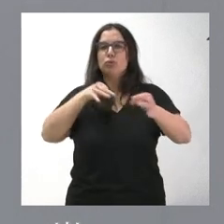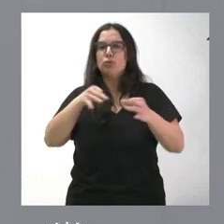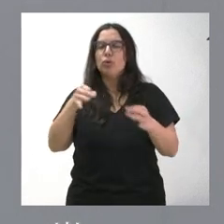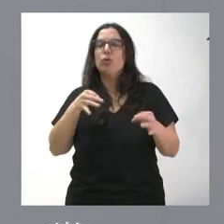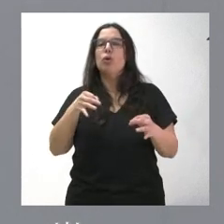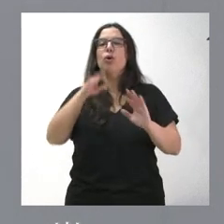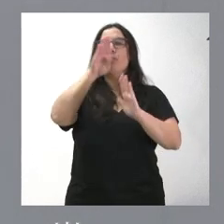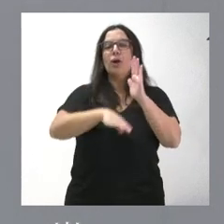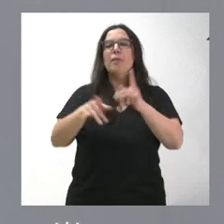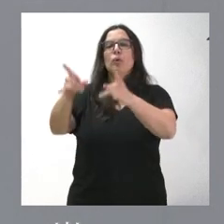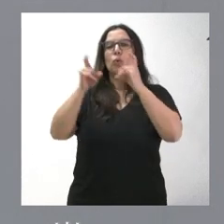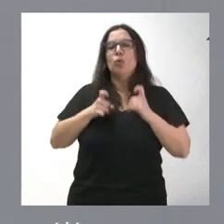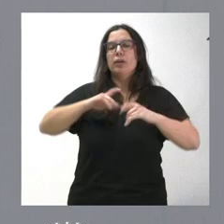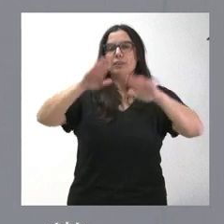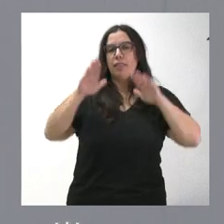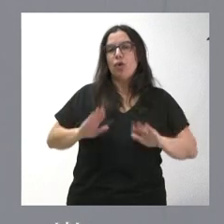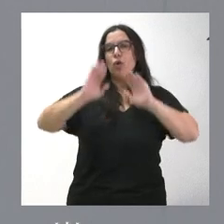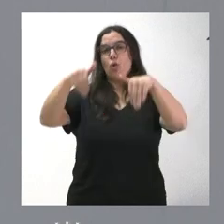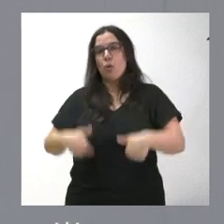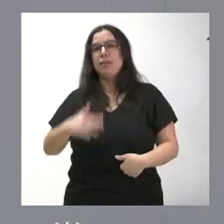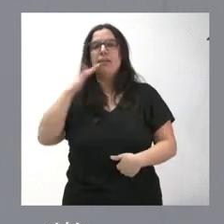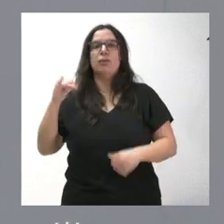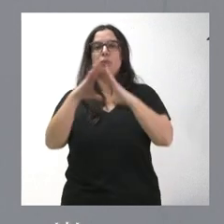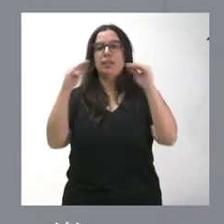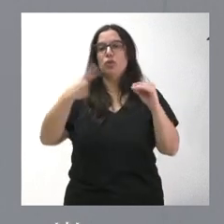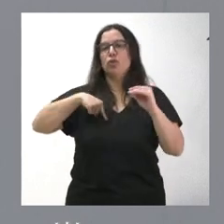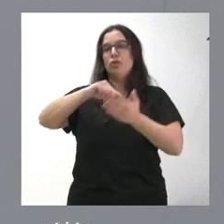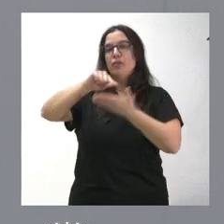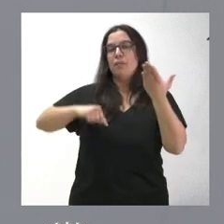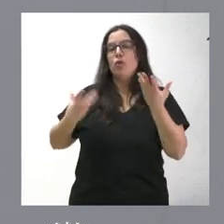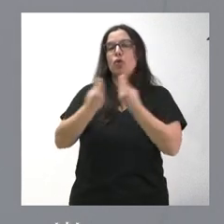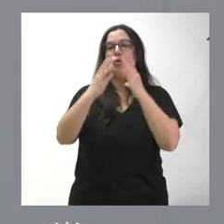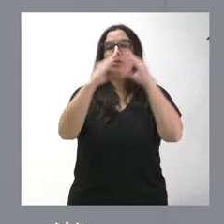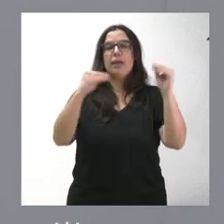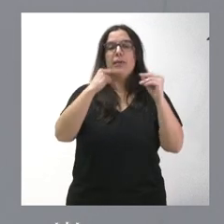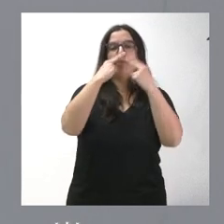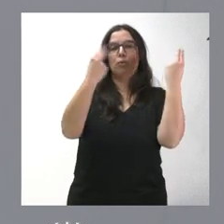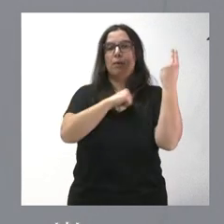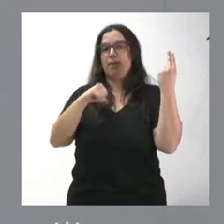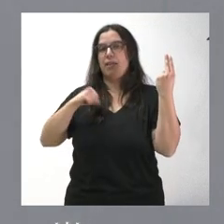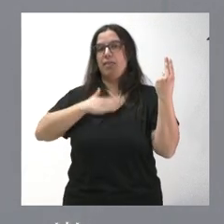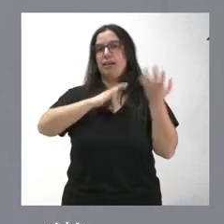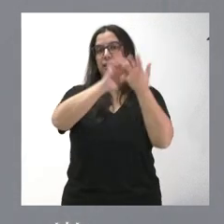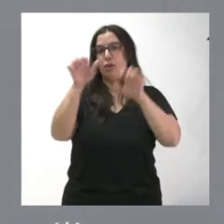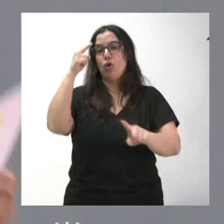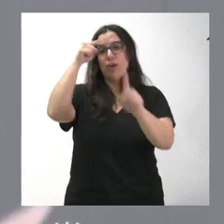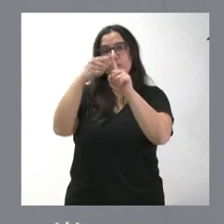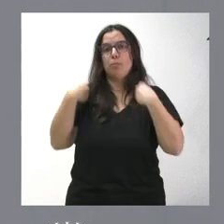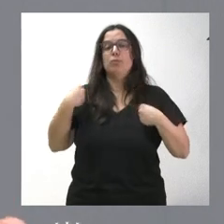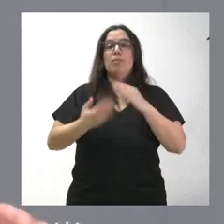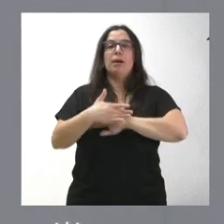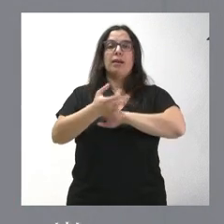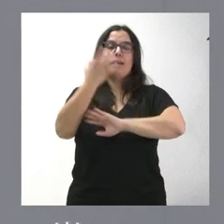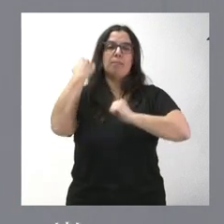de programa de atracción, retención y retorno del talento universitario que hemos firmado con las universidades públicas y privadas de Castilla y León, precisamente para estas prácticas no laborales,